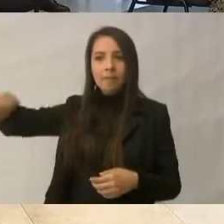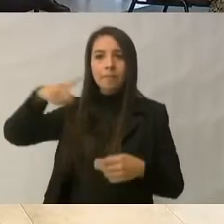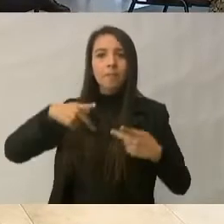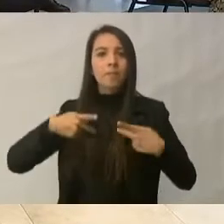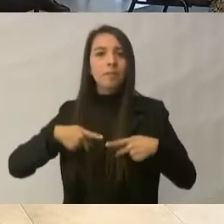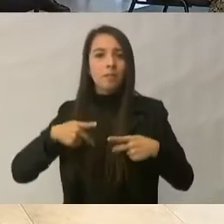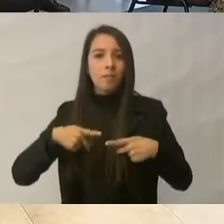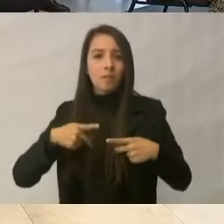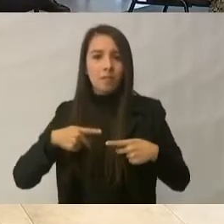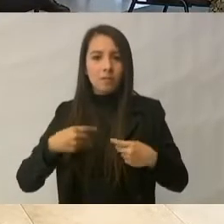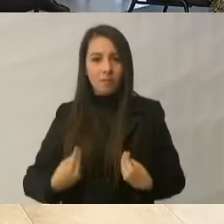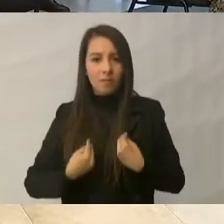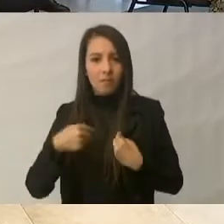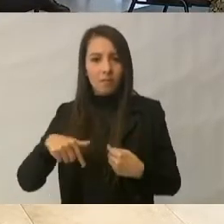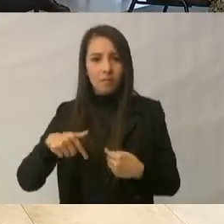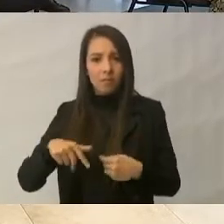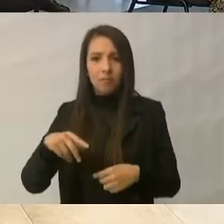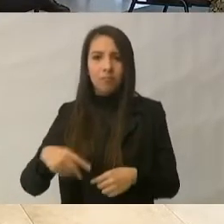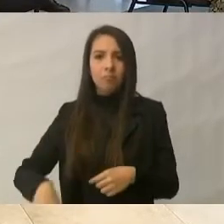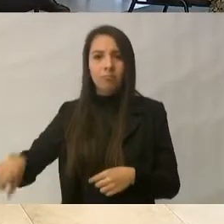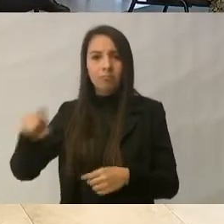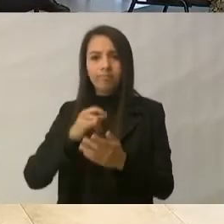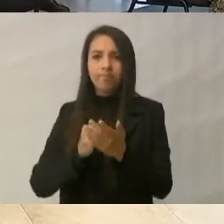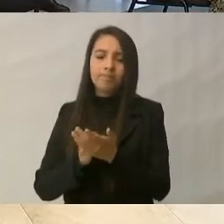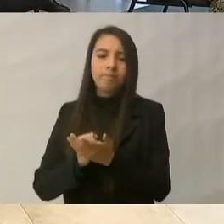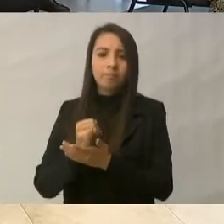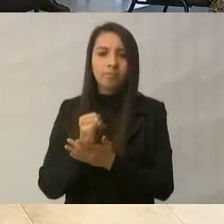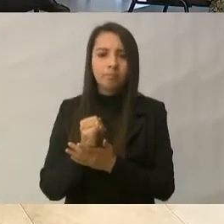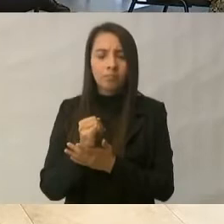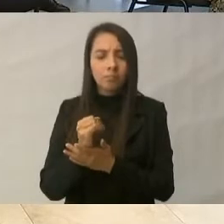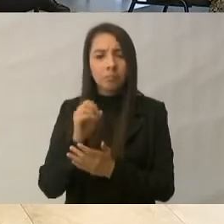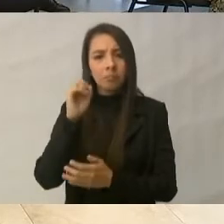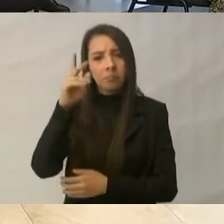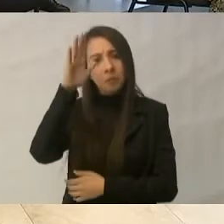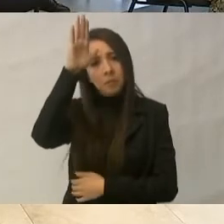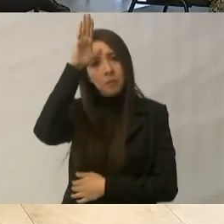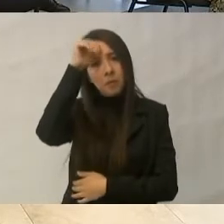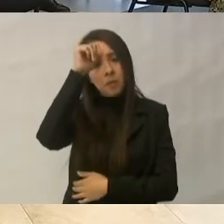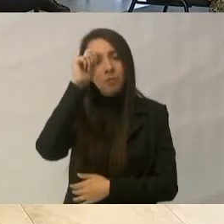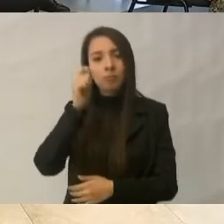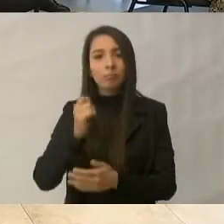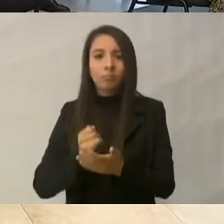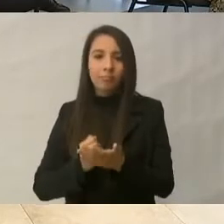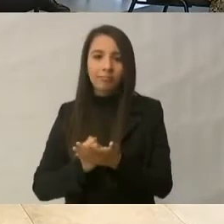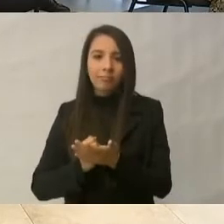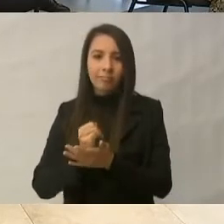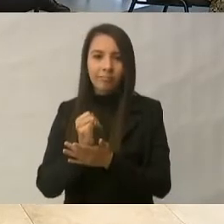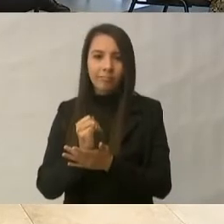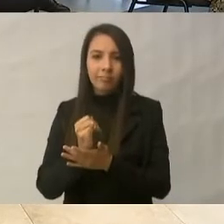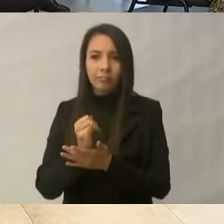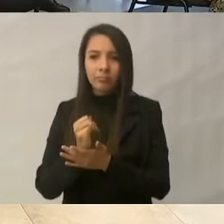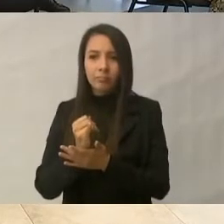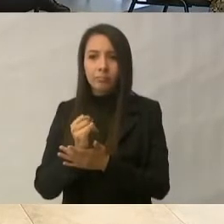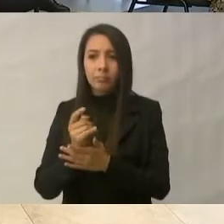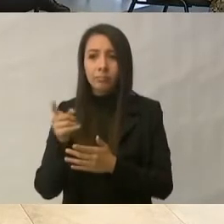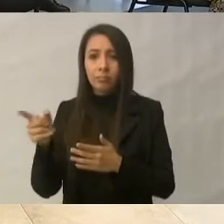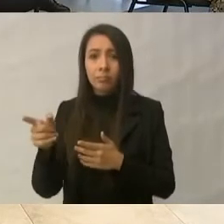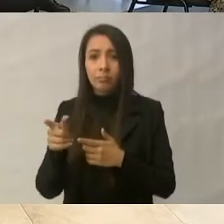se decidió que no operara